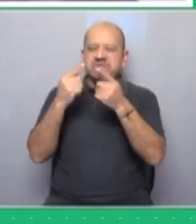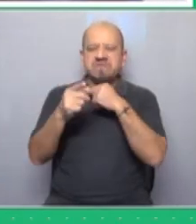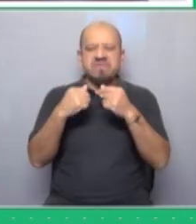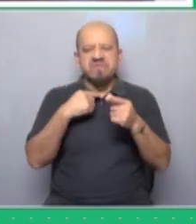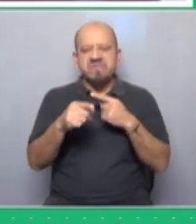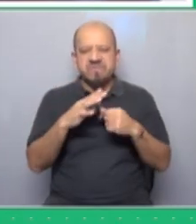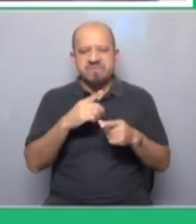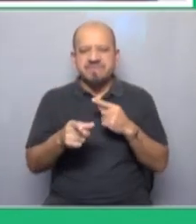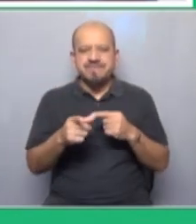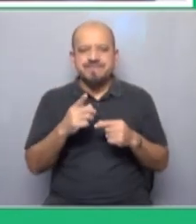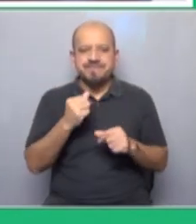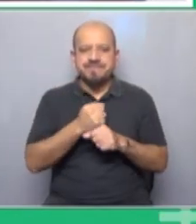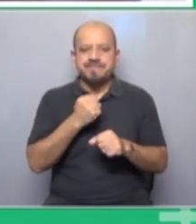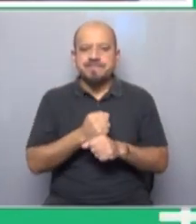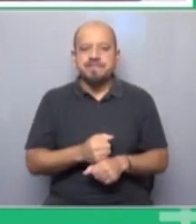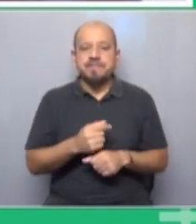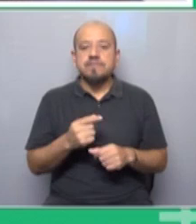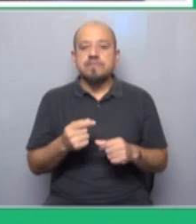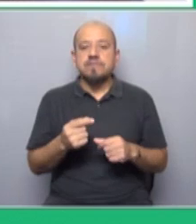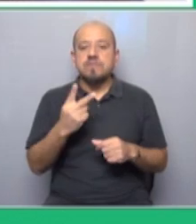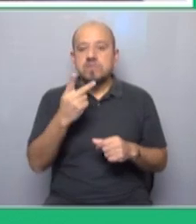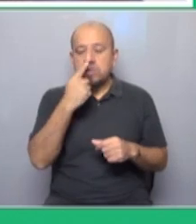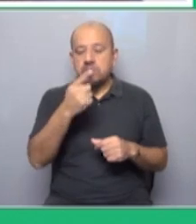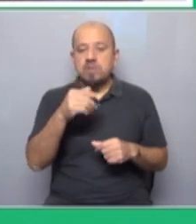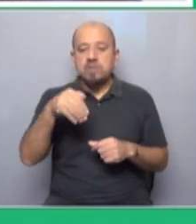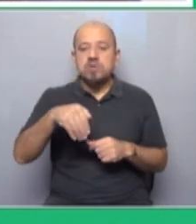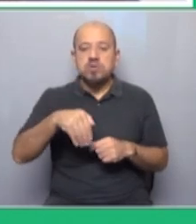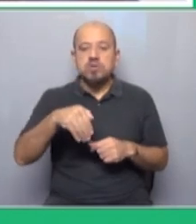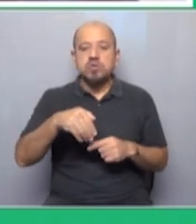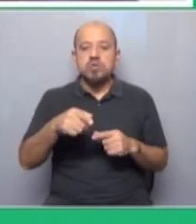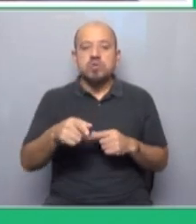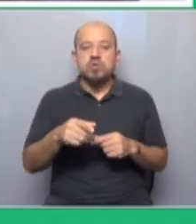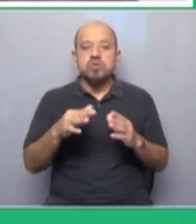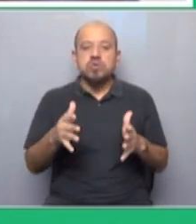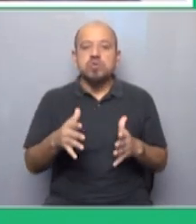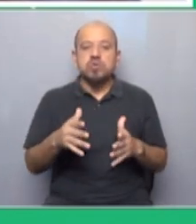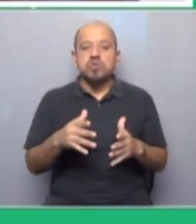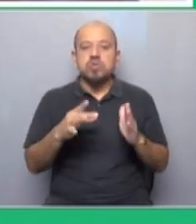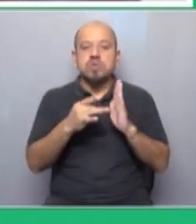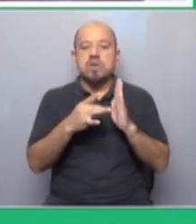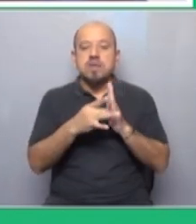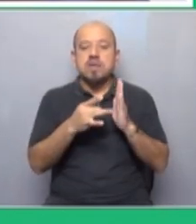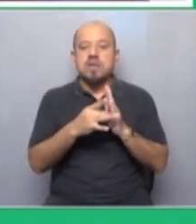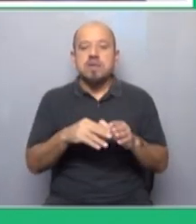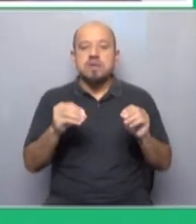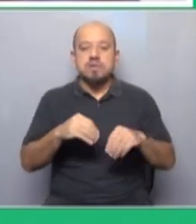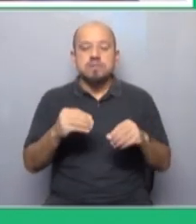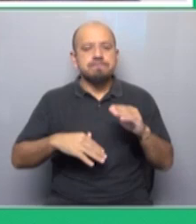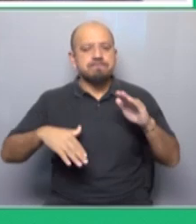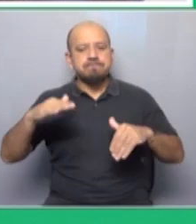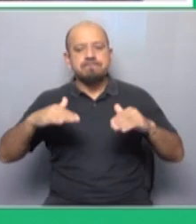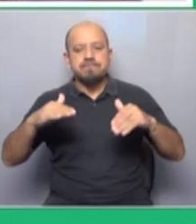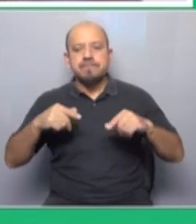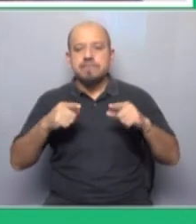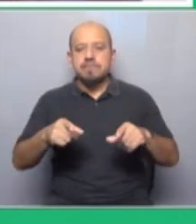de los que tienen trabajo, dos mil millones trabajan en condiciones precarias, precarias, inestables. Esos